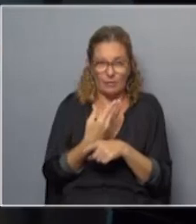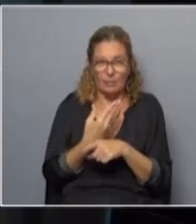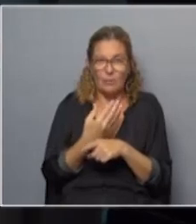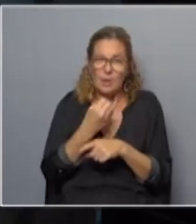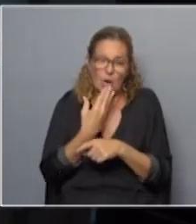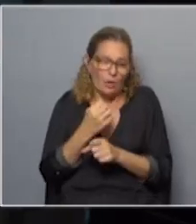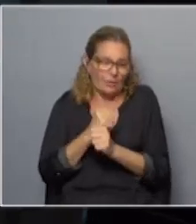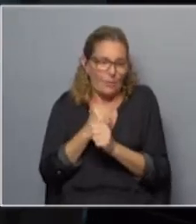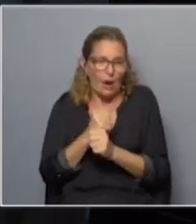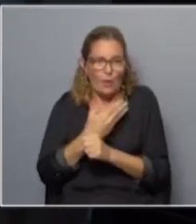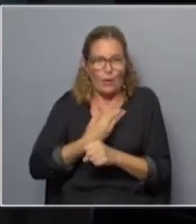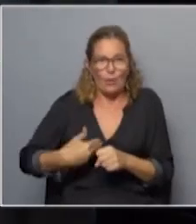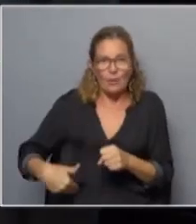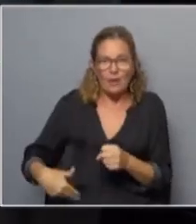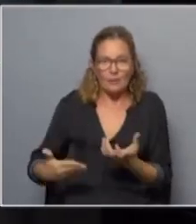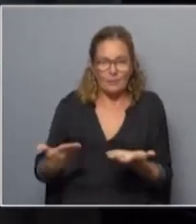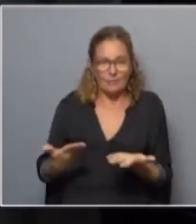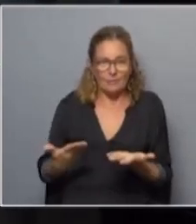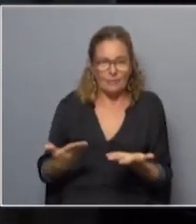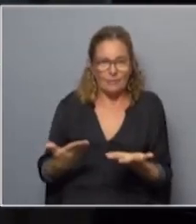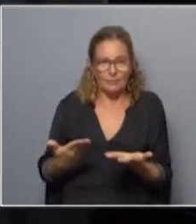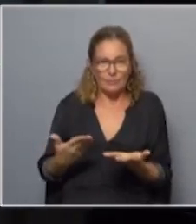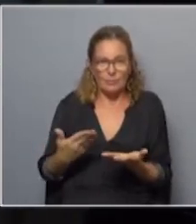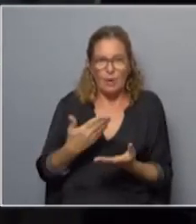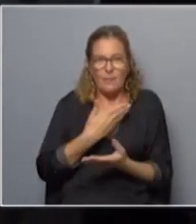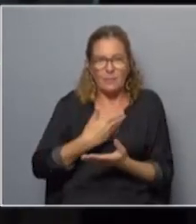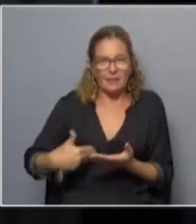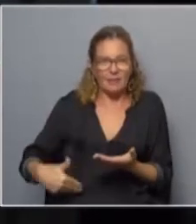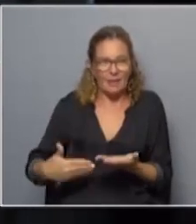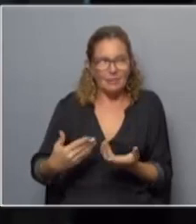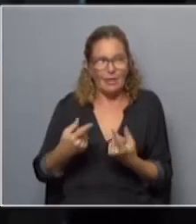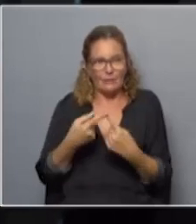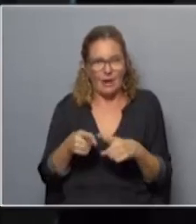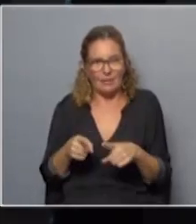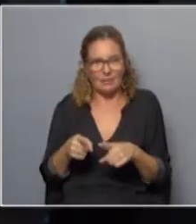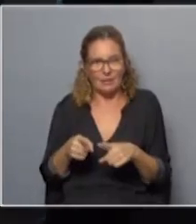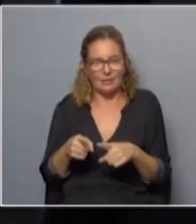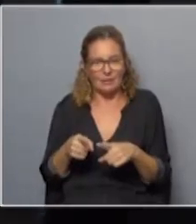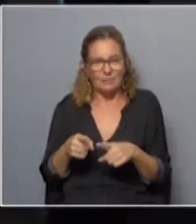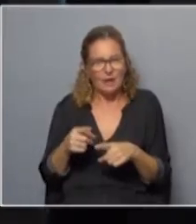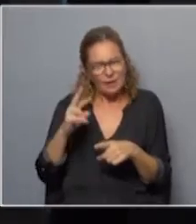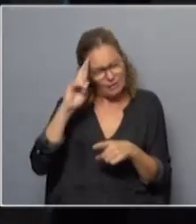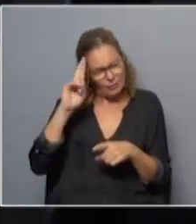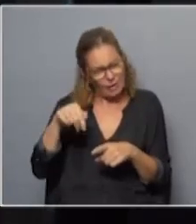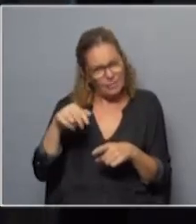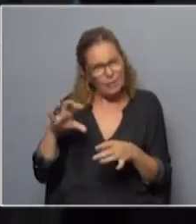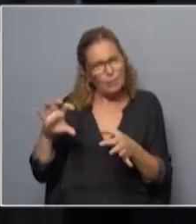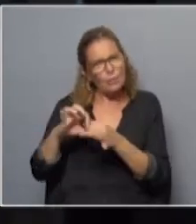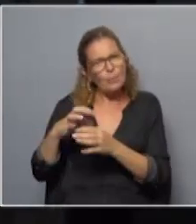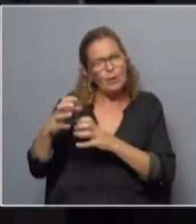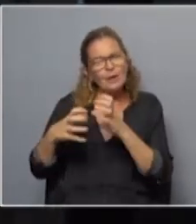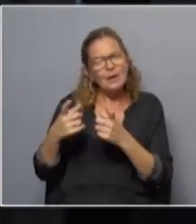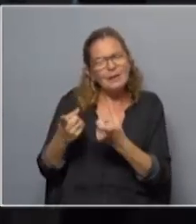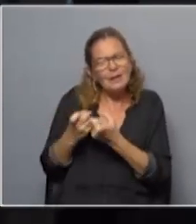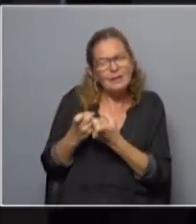gobierno un protagonismo menos absorbente del presidente y un funcionamiento más razonable de una coalición que necesita una